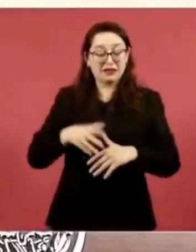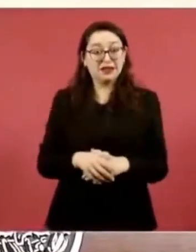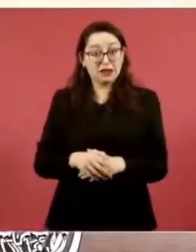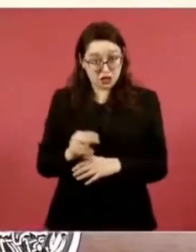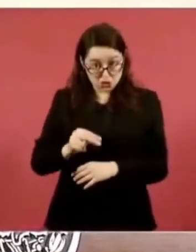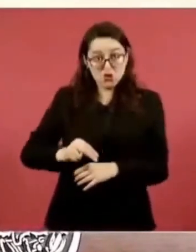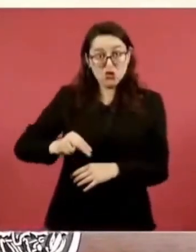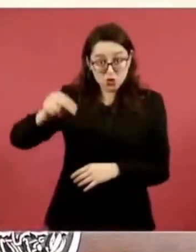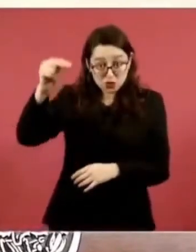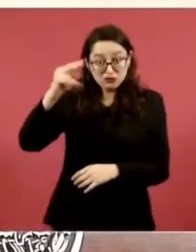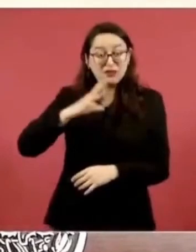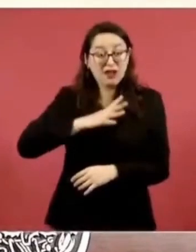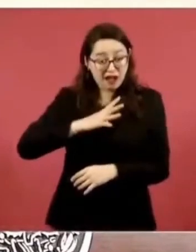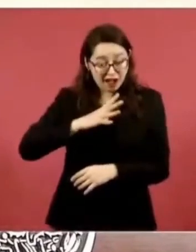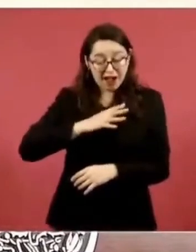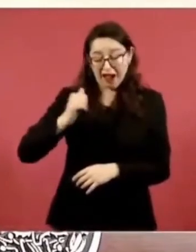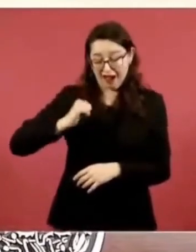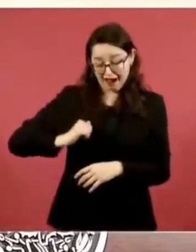norte.